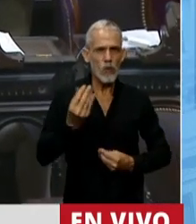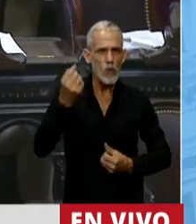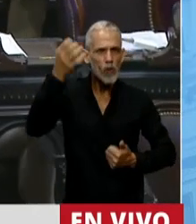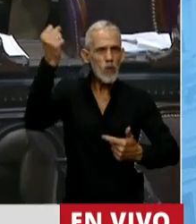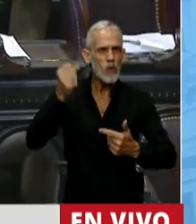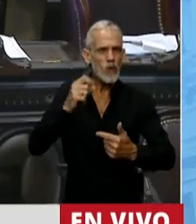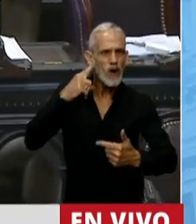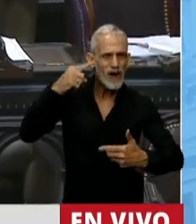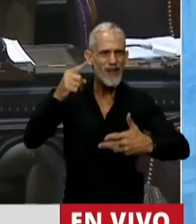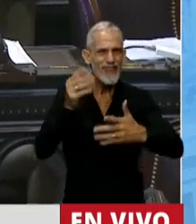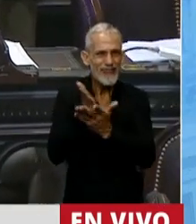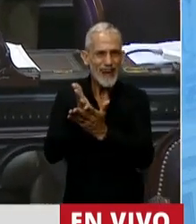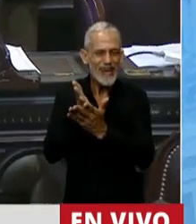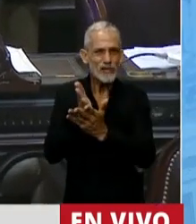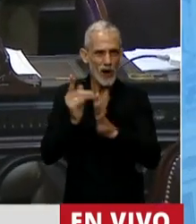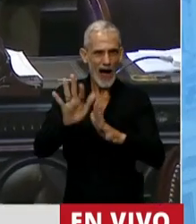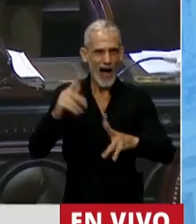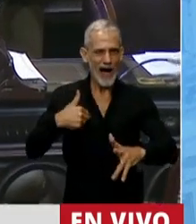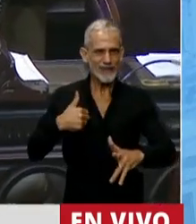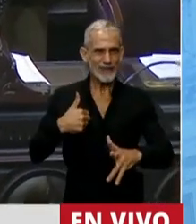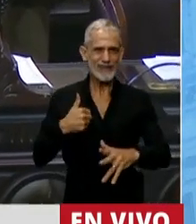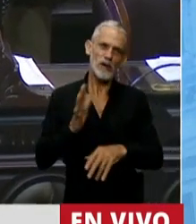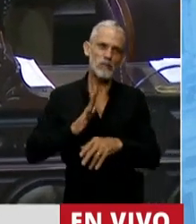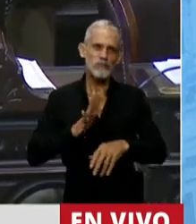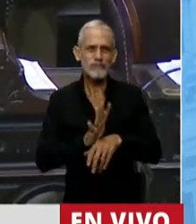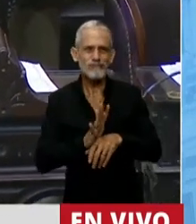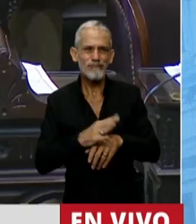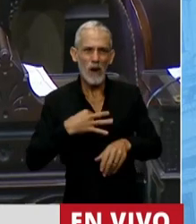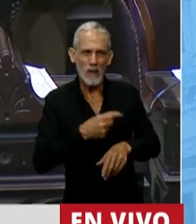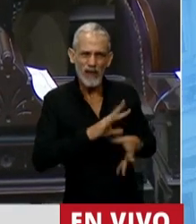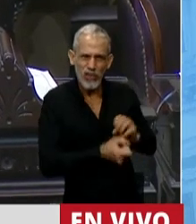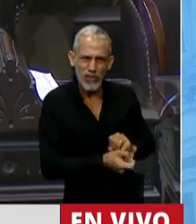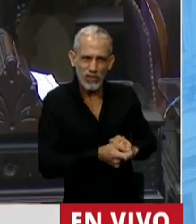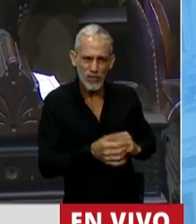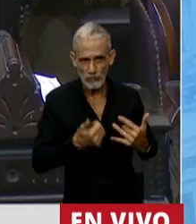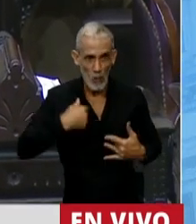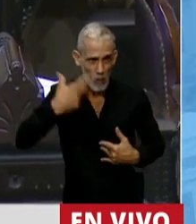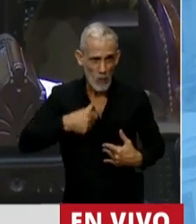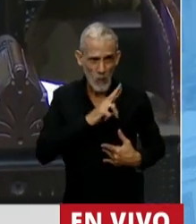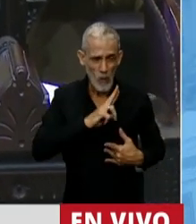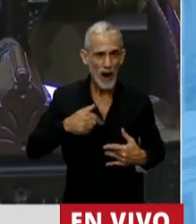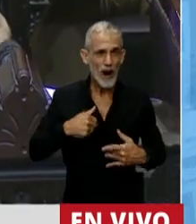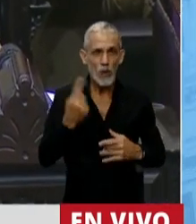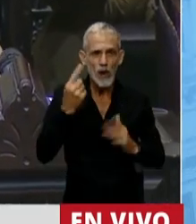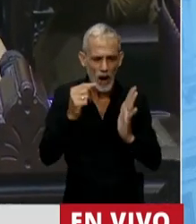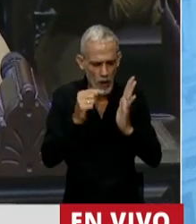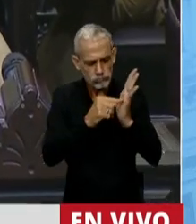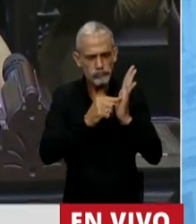el conquistar espacios, no nos lleva a nosotros a irnos fuera de lo que somos como mujeres. Y una de las características